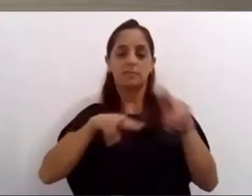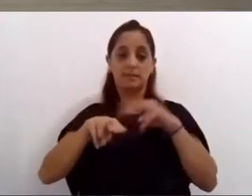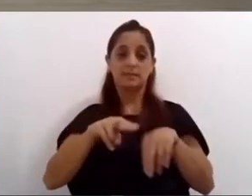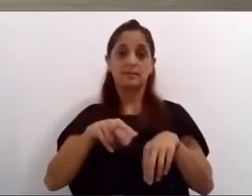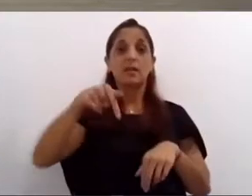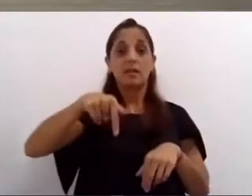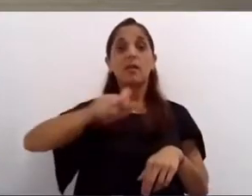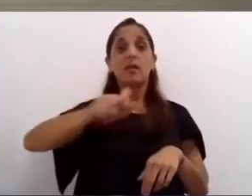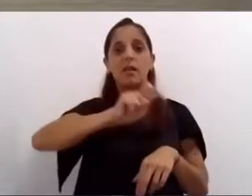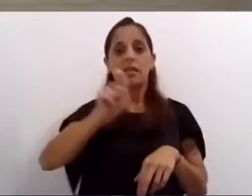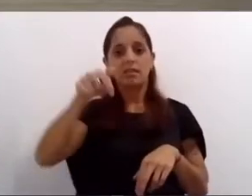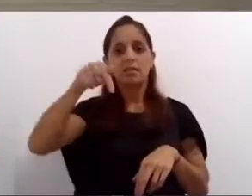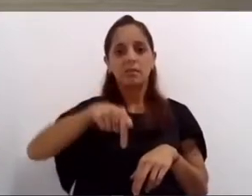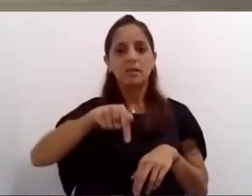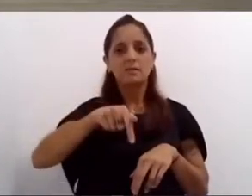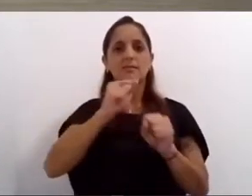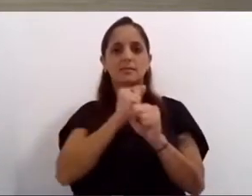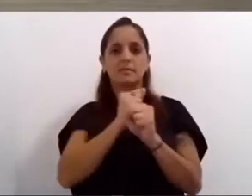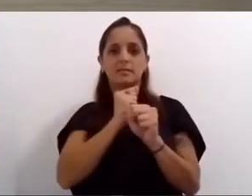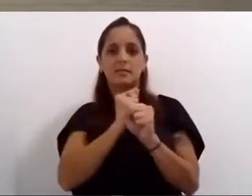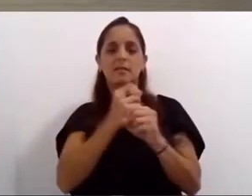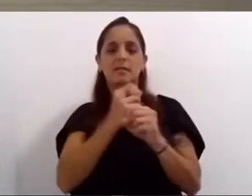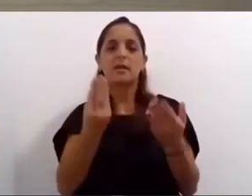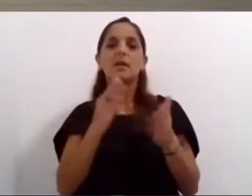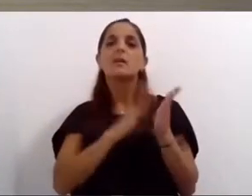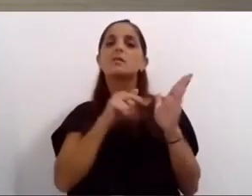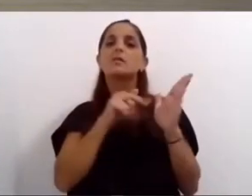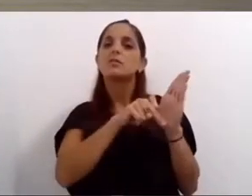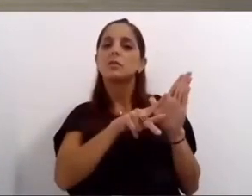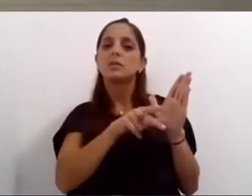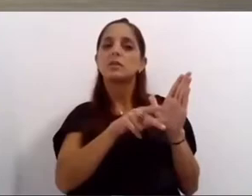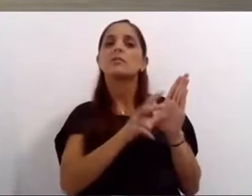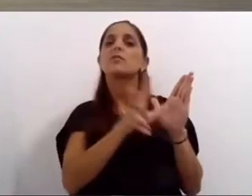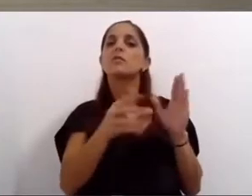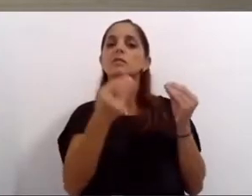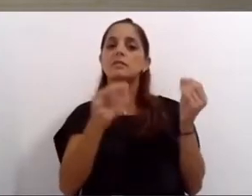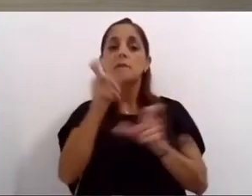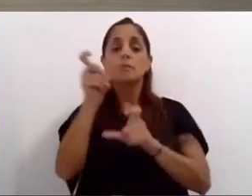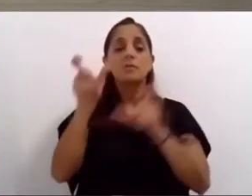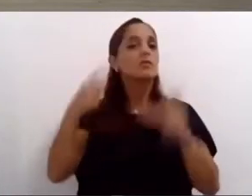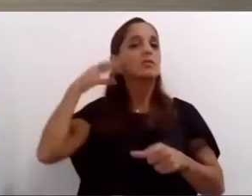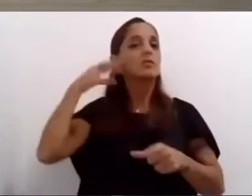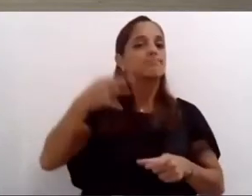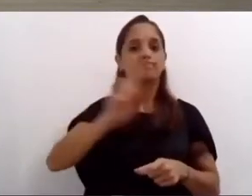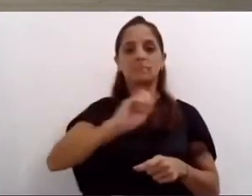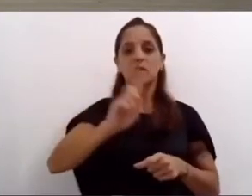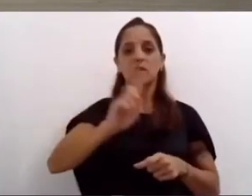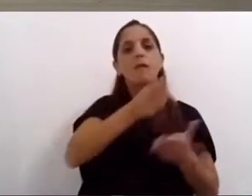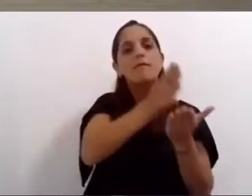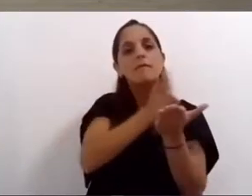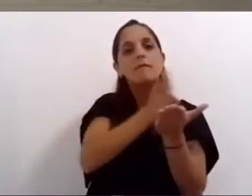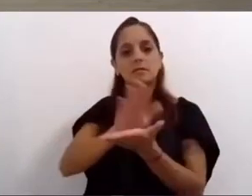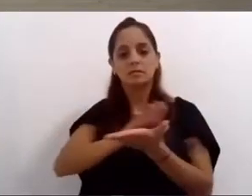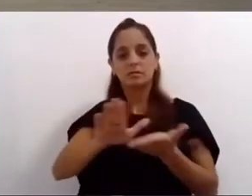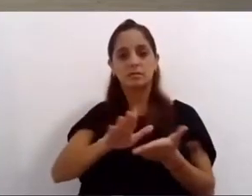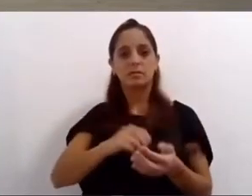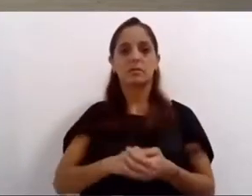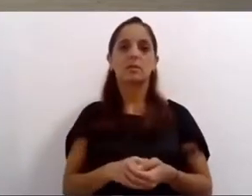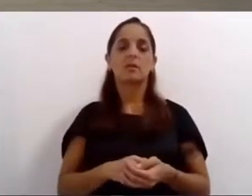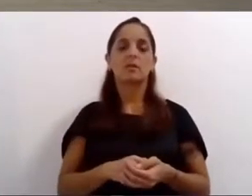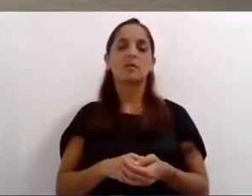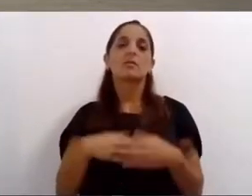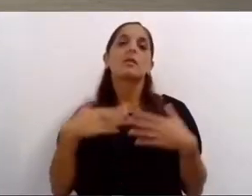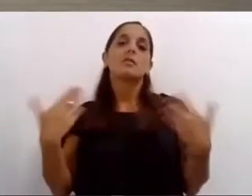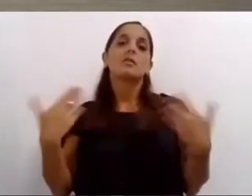para su tratamiento va a endurecer las sanciones para quienes incumplan y a sumar nuevos mecanismos de control haciendo uso de los